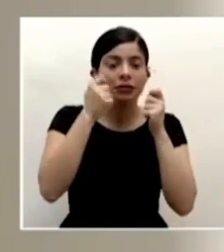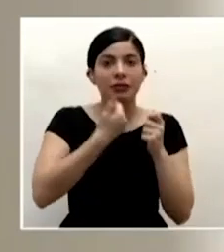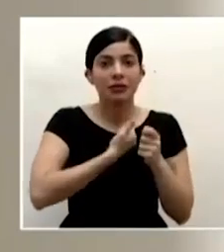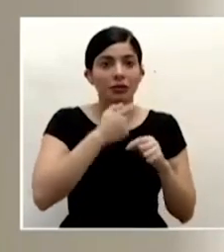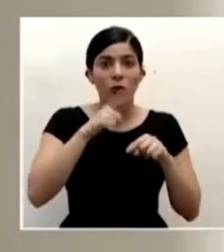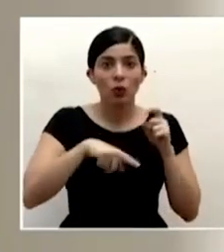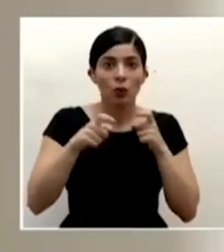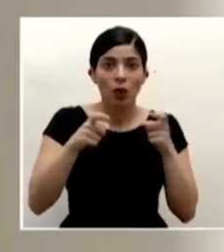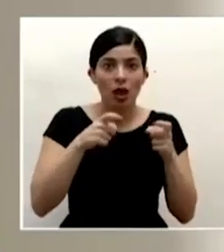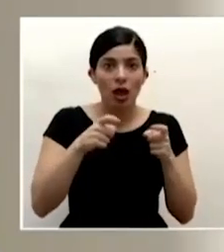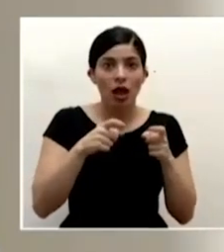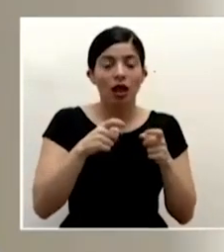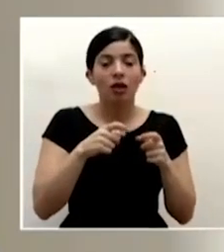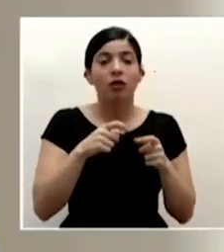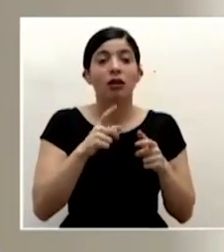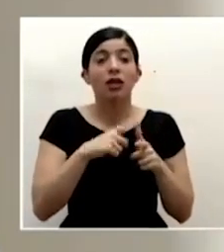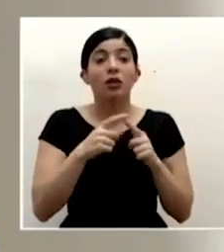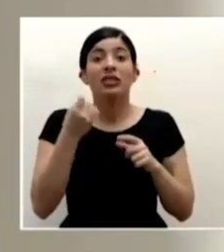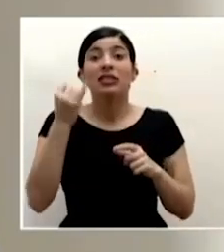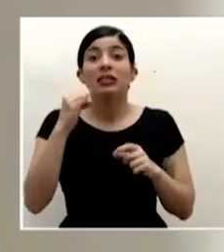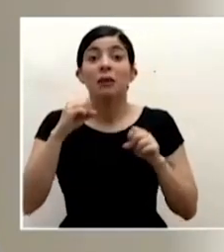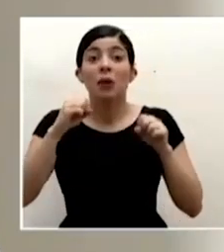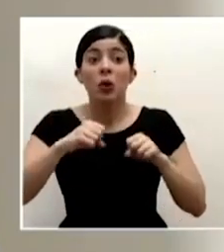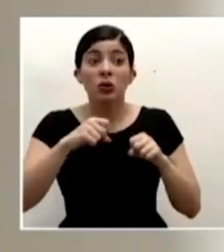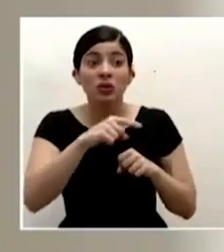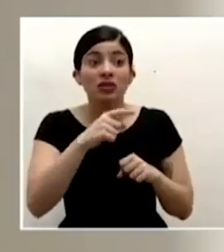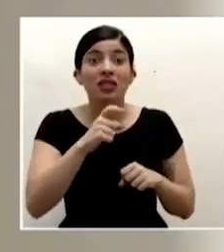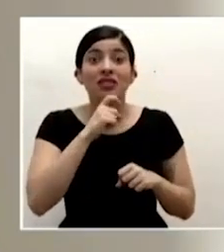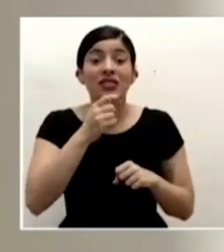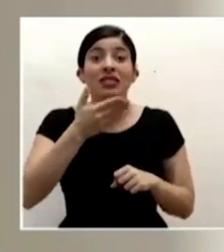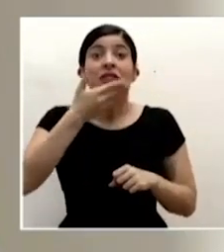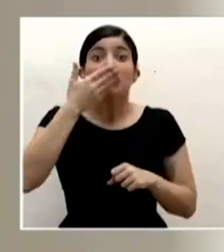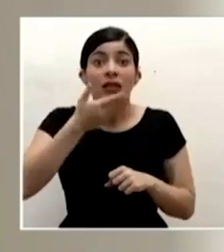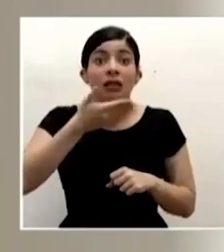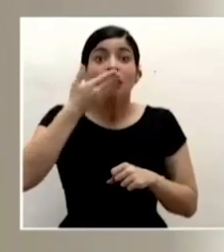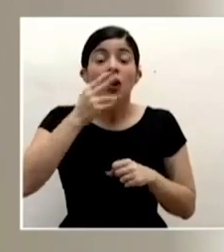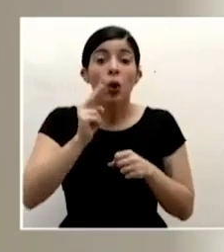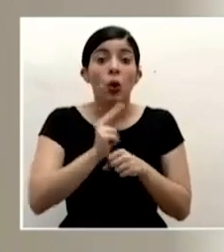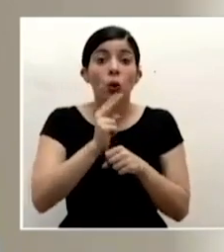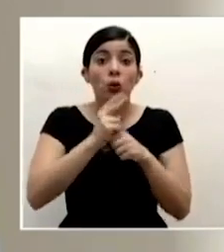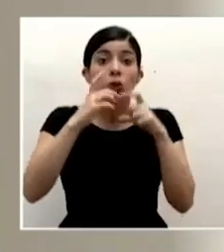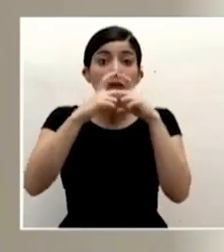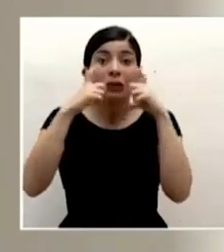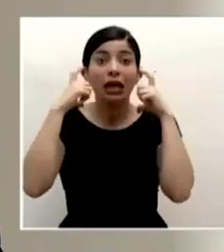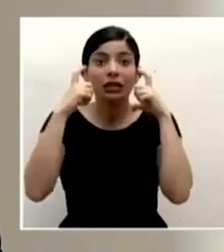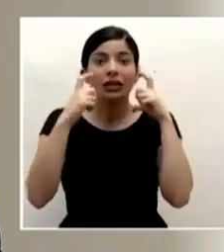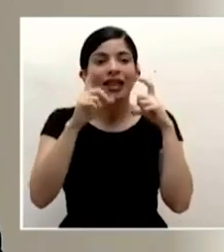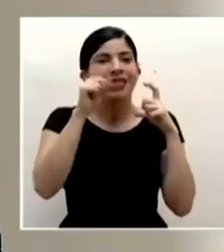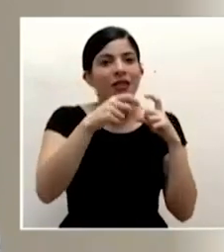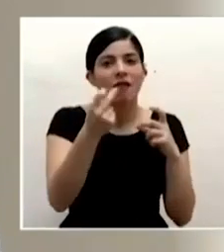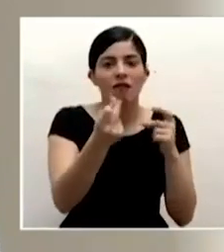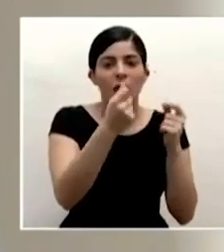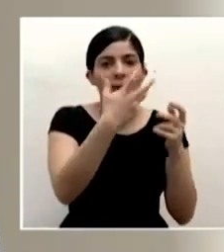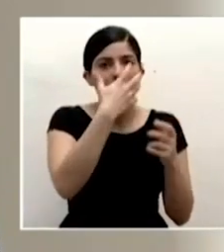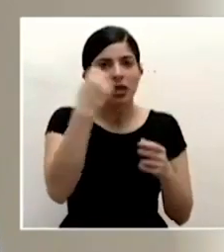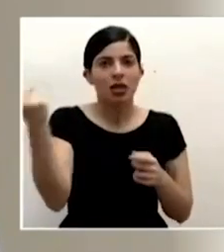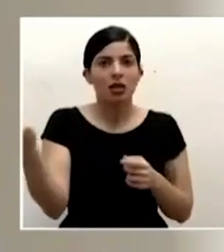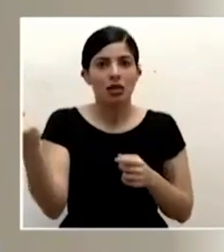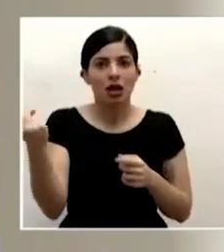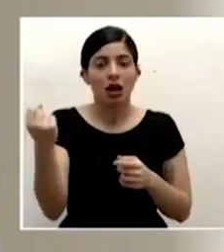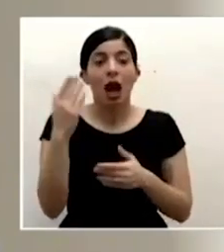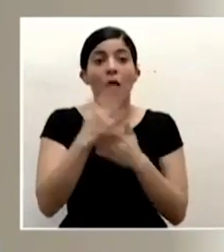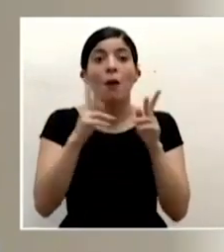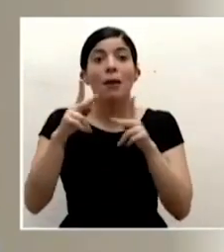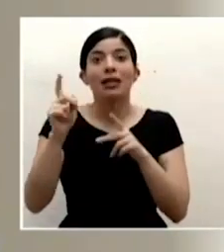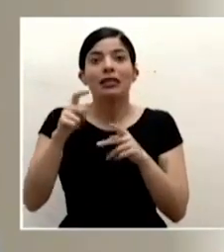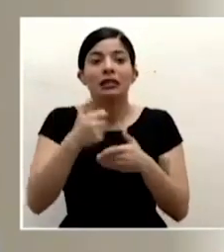momento de posible dificultad respiratoria por la misma uso de la mascarilla hay que removerla rápidamente hay personas que ocupan asistencia